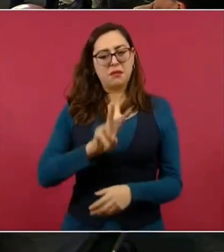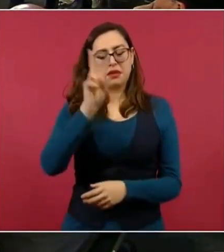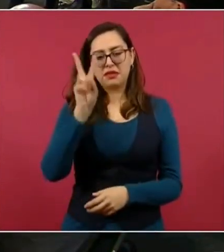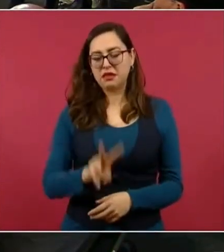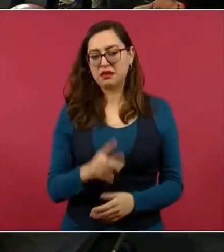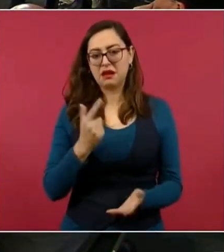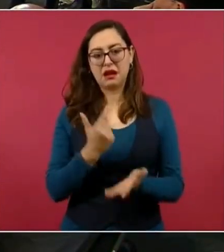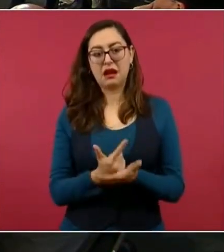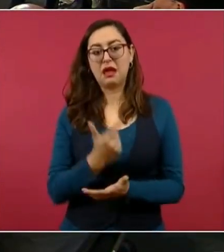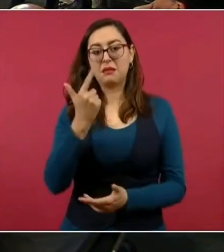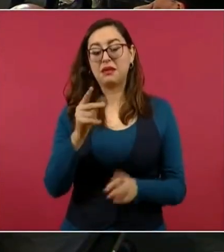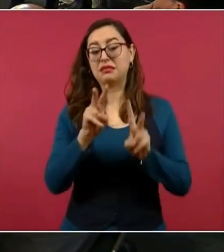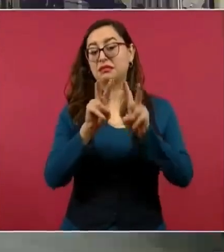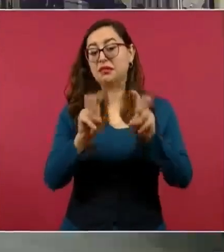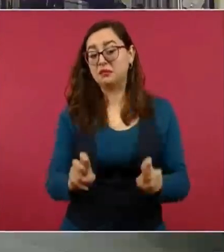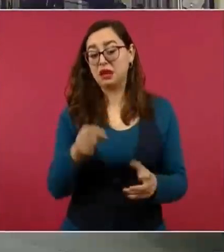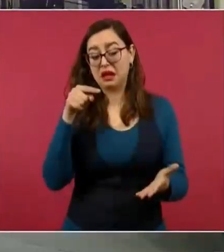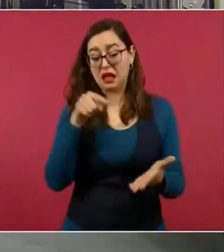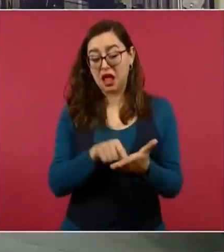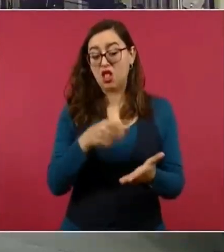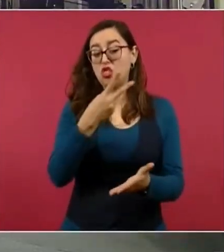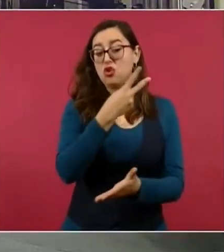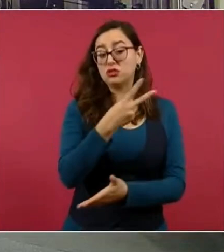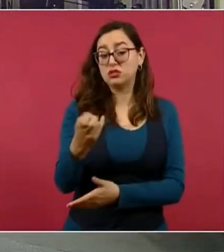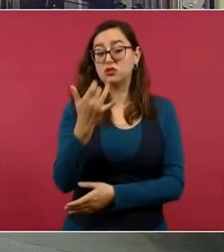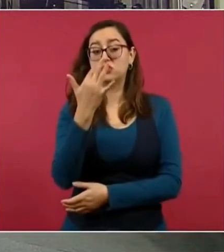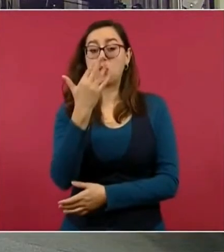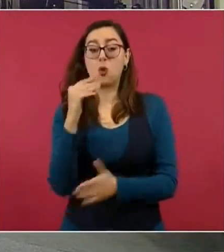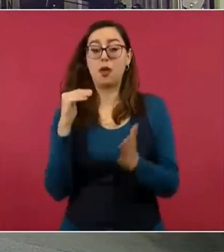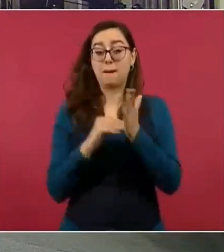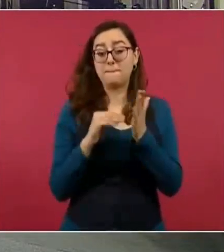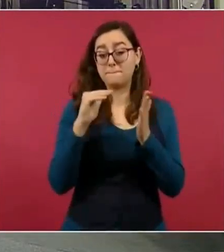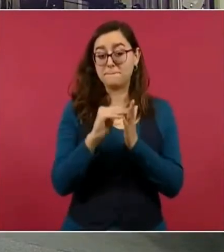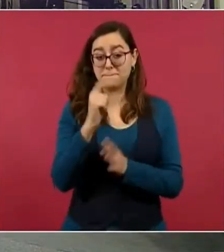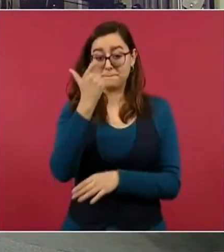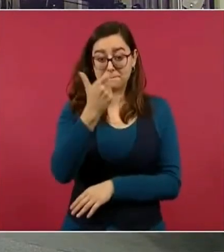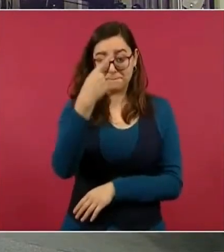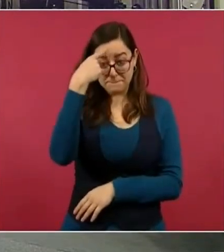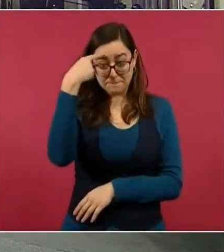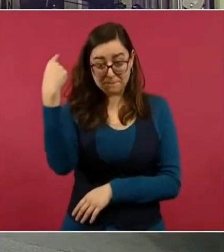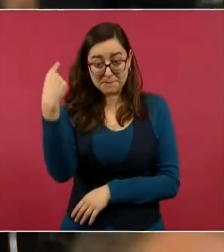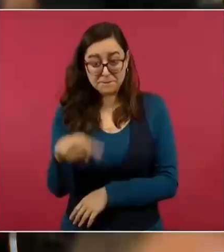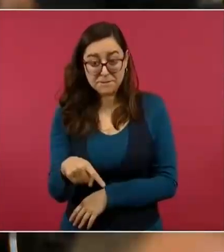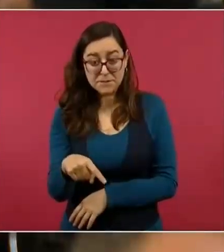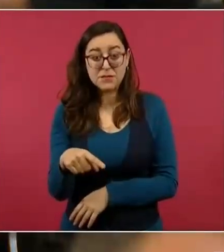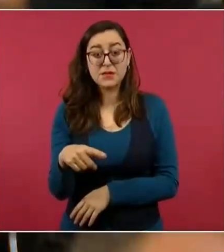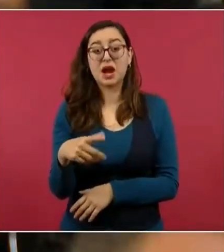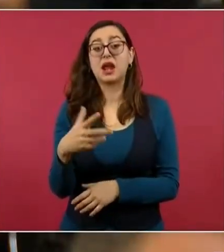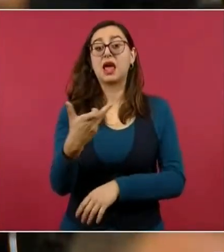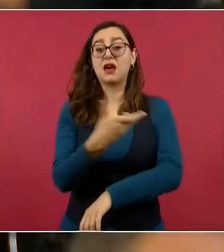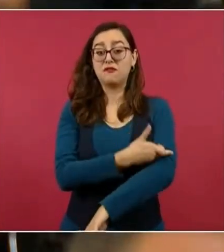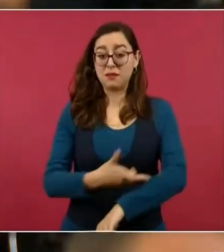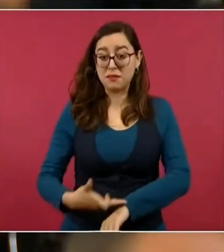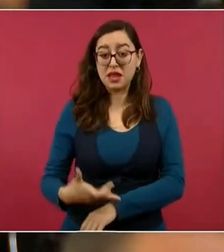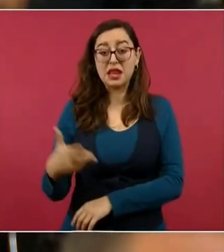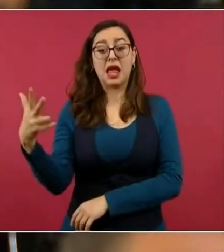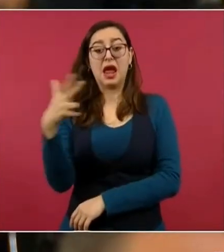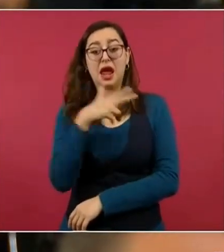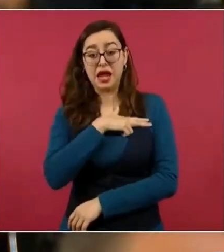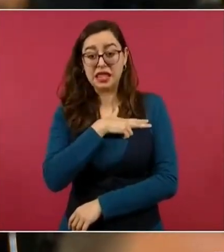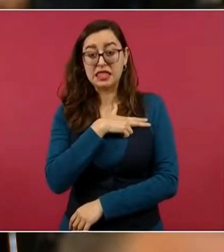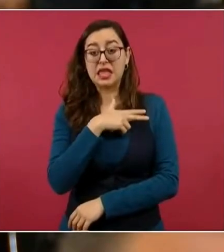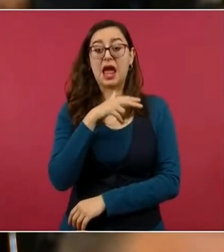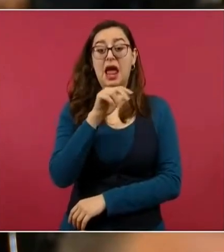extraordinaria de 250 millones de pesos supuestamente para atender a los heridos de este